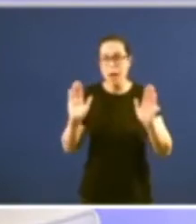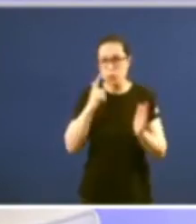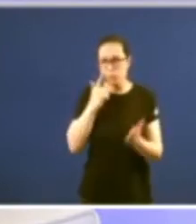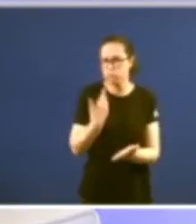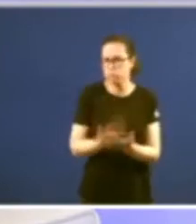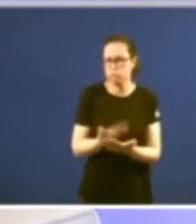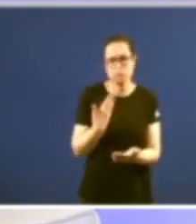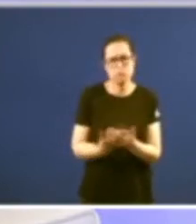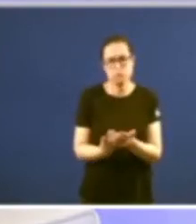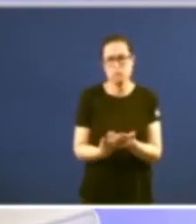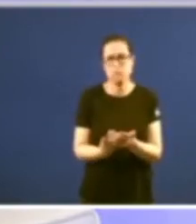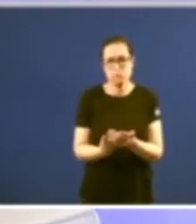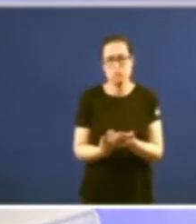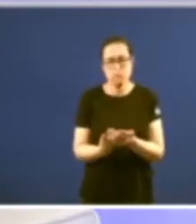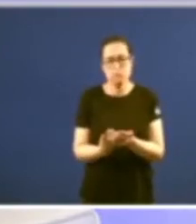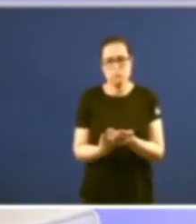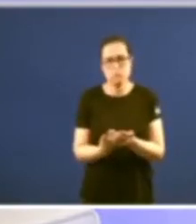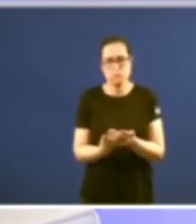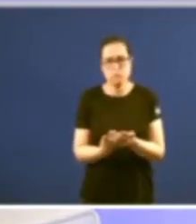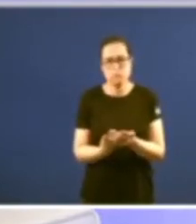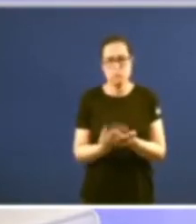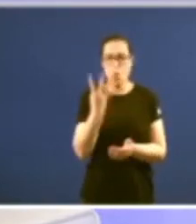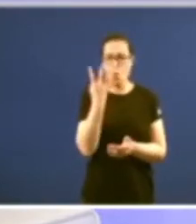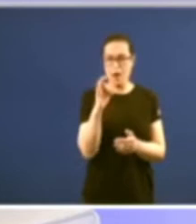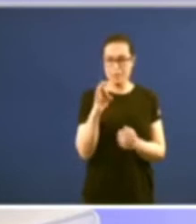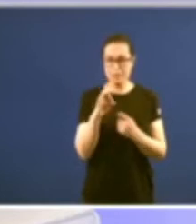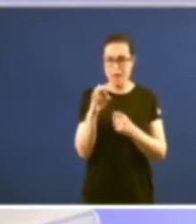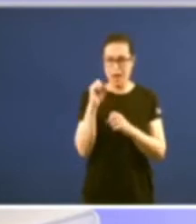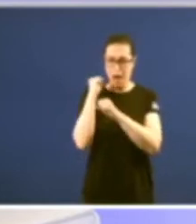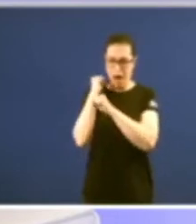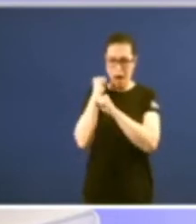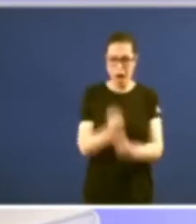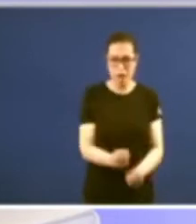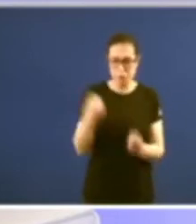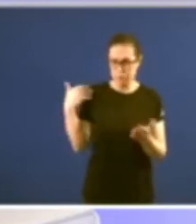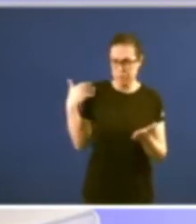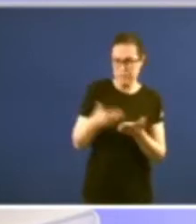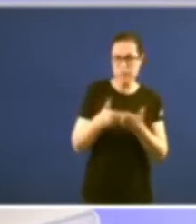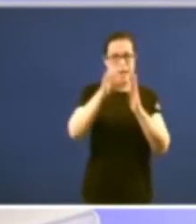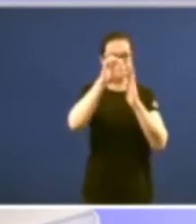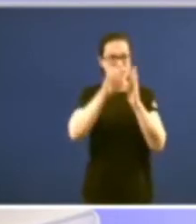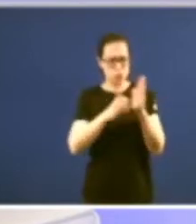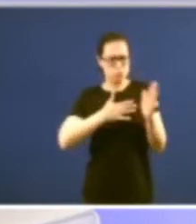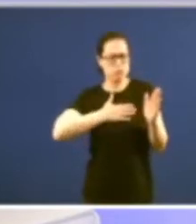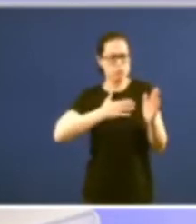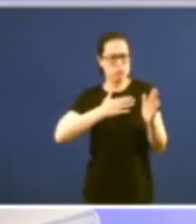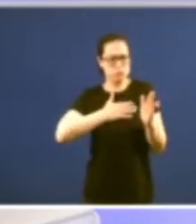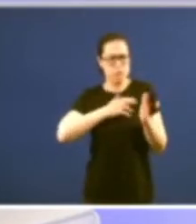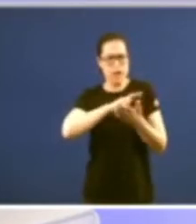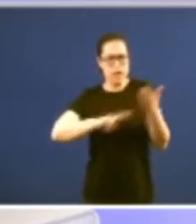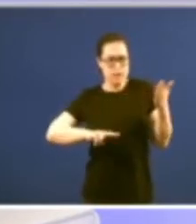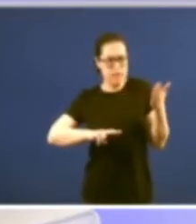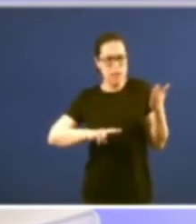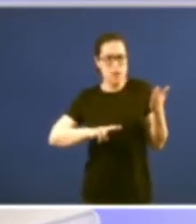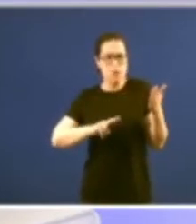evidencia a evidencia é que 40 anos despois a historia do Estatuto do noso Estatuto como a de os Estatutos